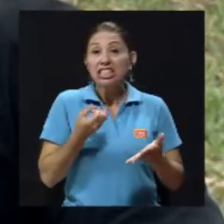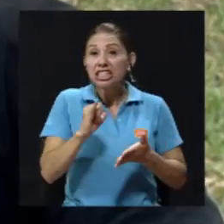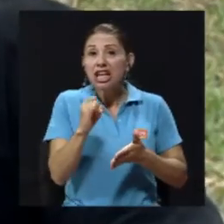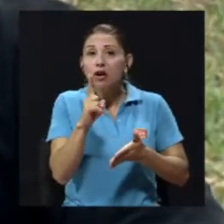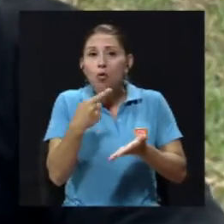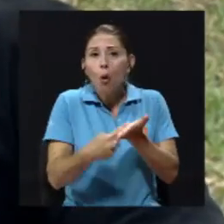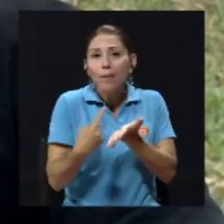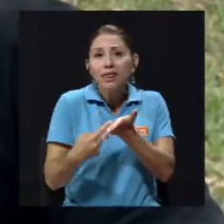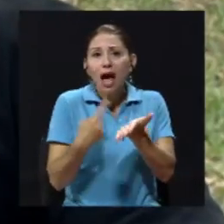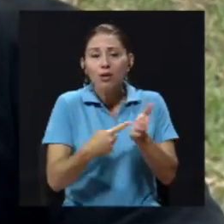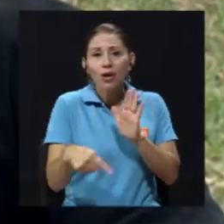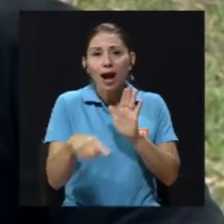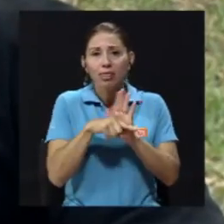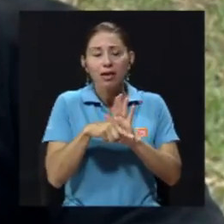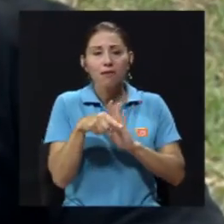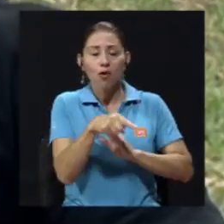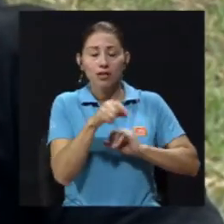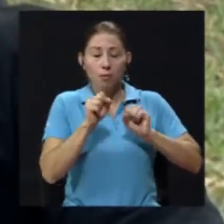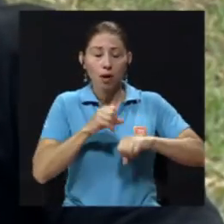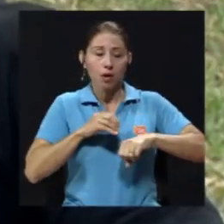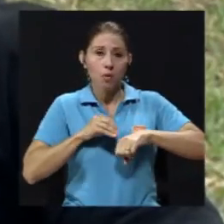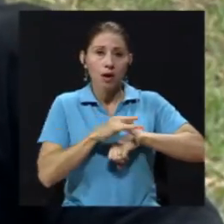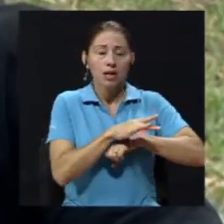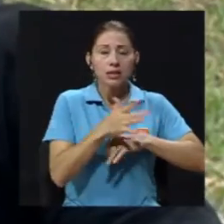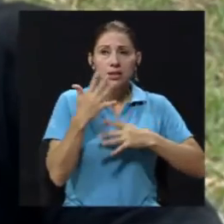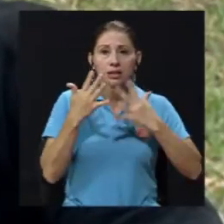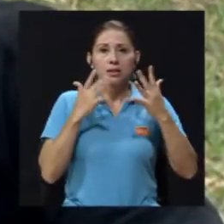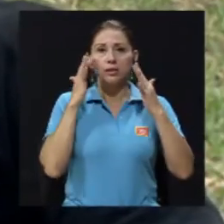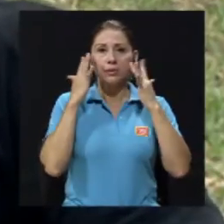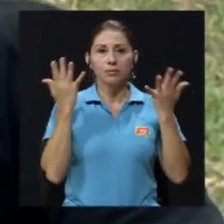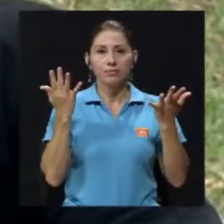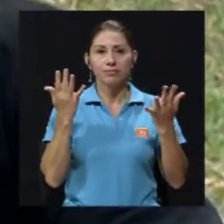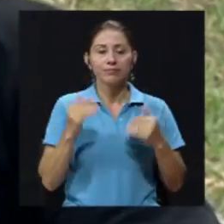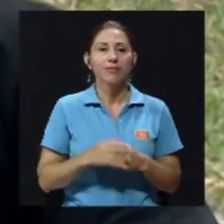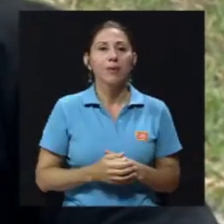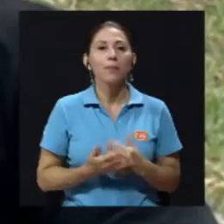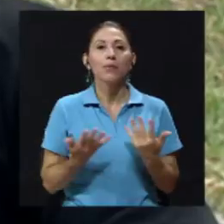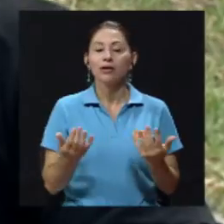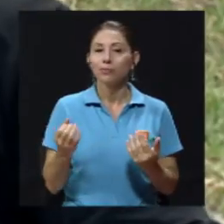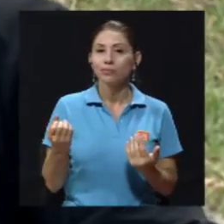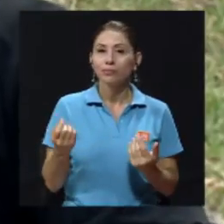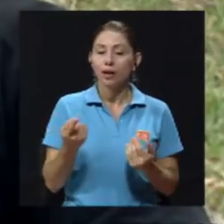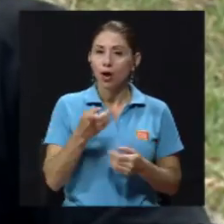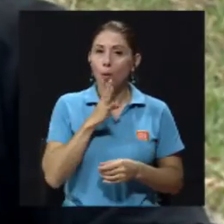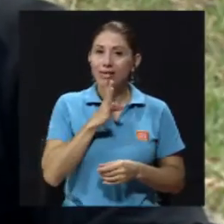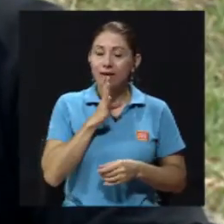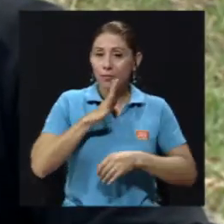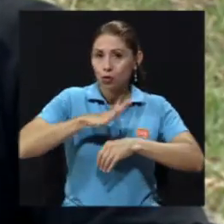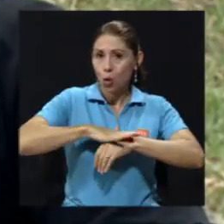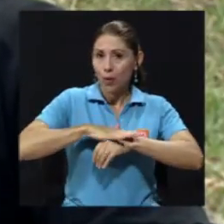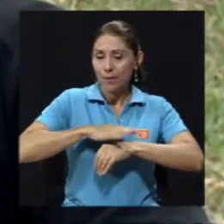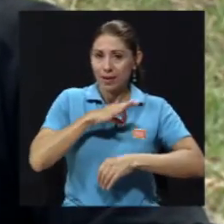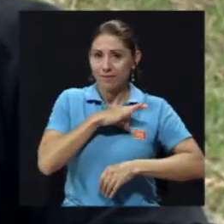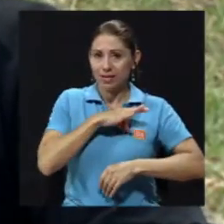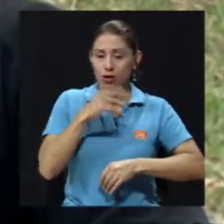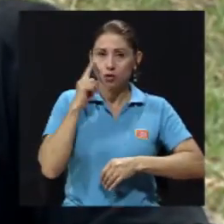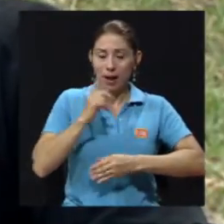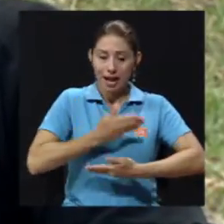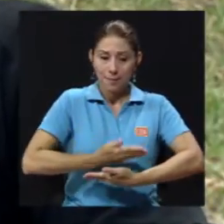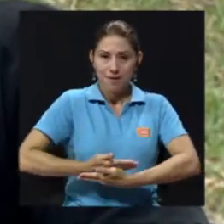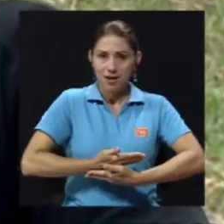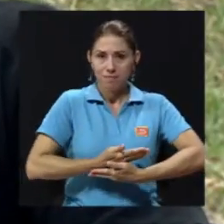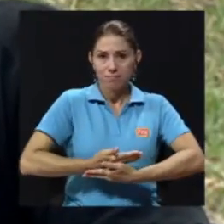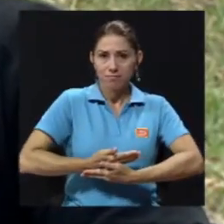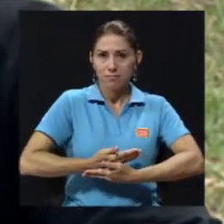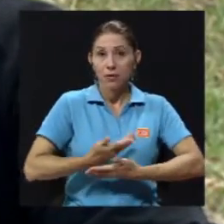pues efectivamente la puede hacer echar para atrás. Claro que sí. Doctora, bueno, conversábamos de que los beneficios para el bebé